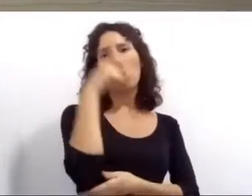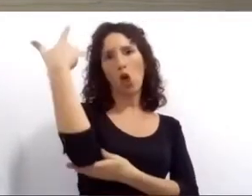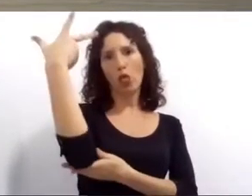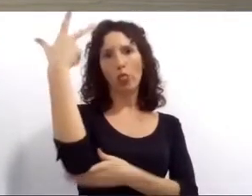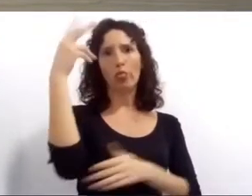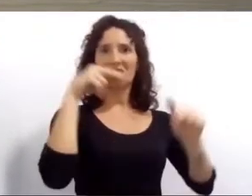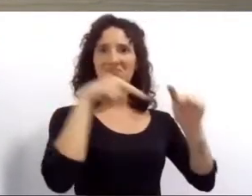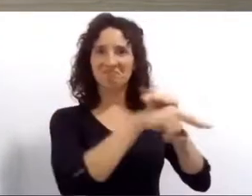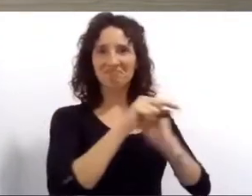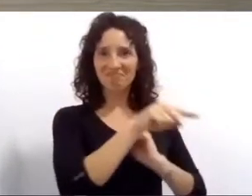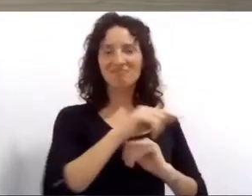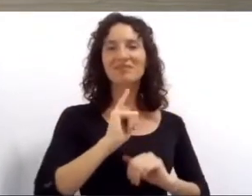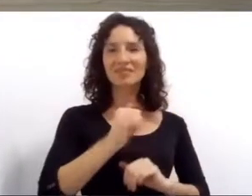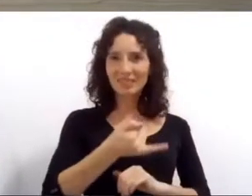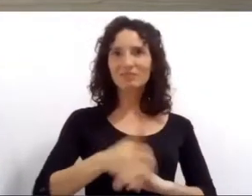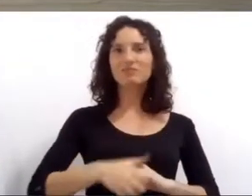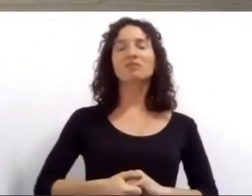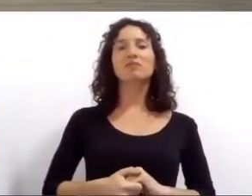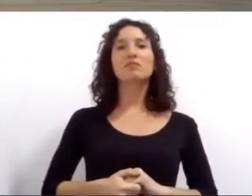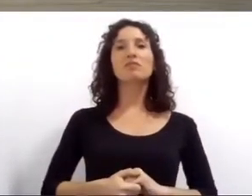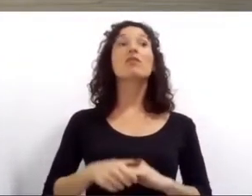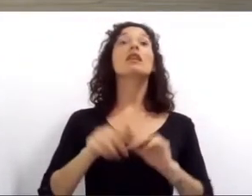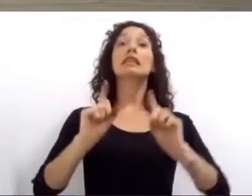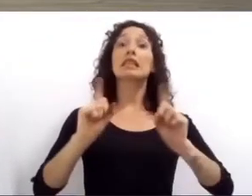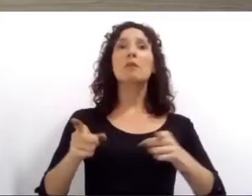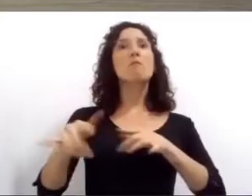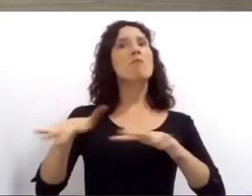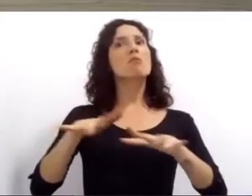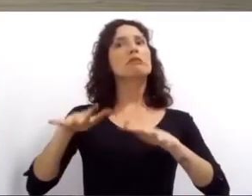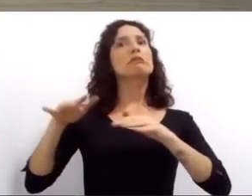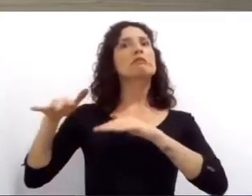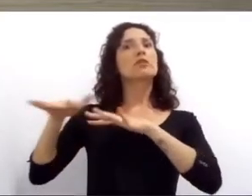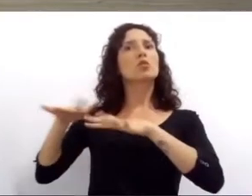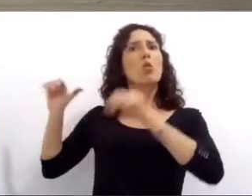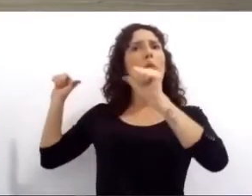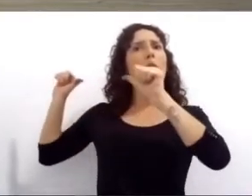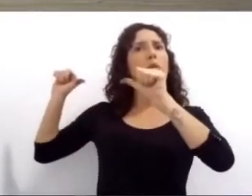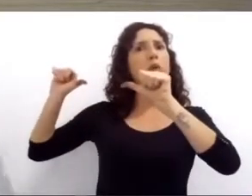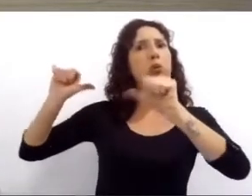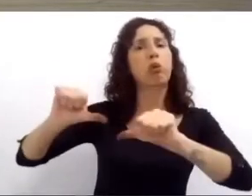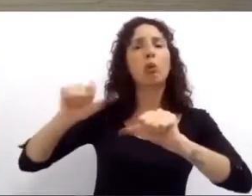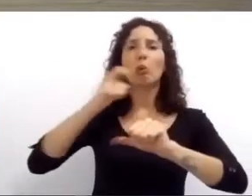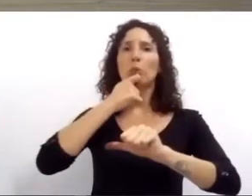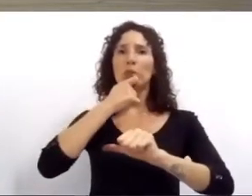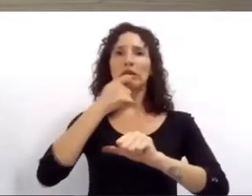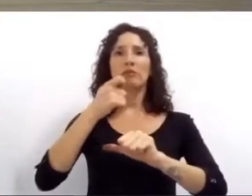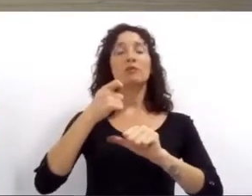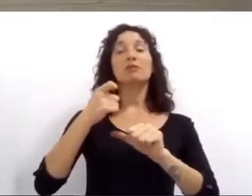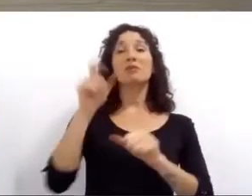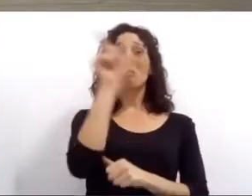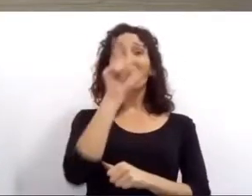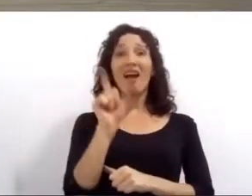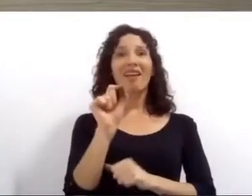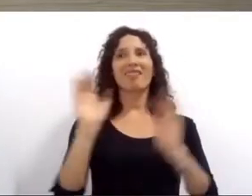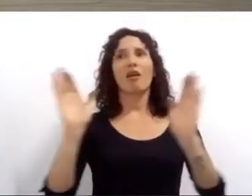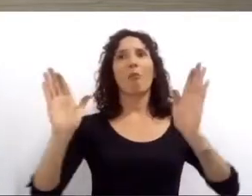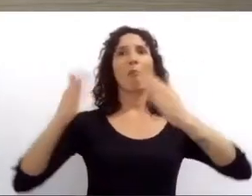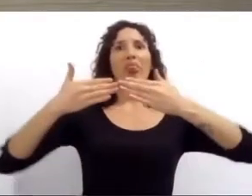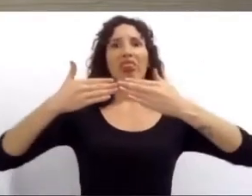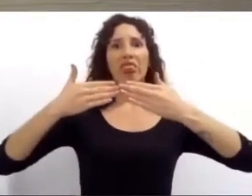agravó y comenzaron a cerrarse la frontera del país, actuamos rápidamente para acompañar a cada rosarino varado en el exterior.